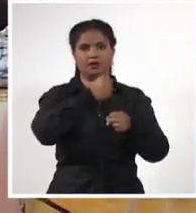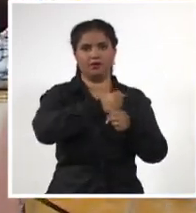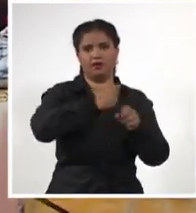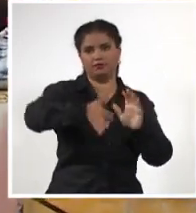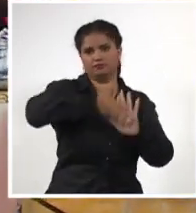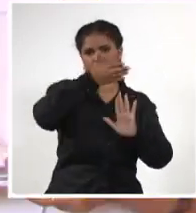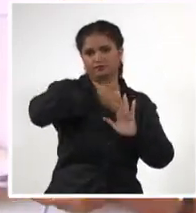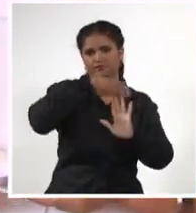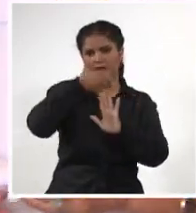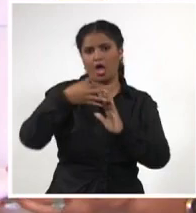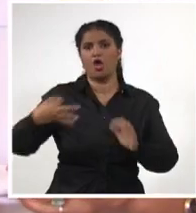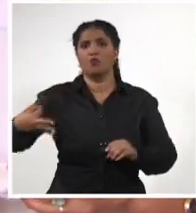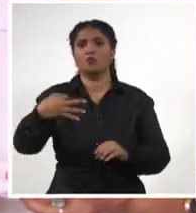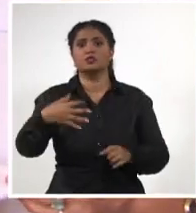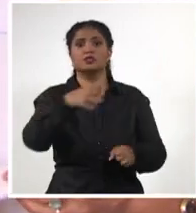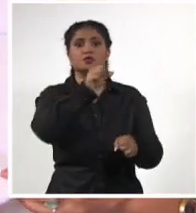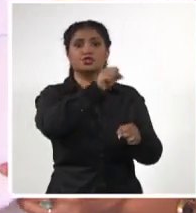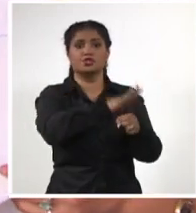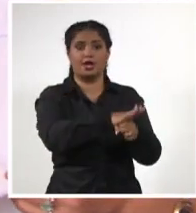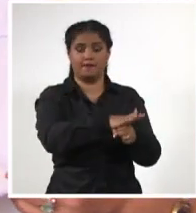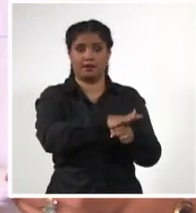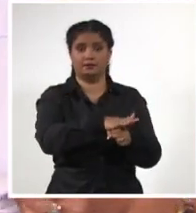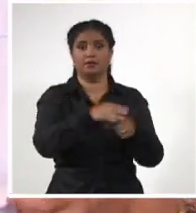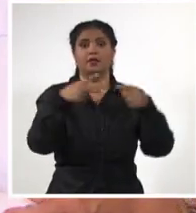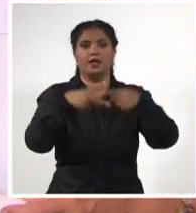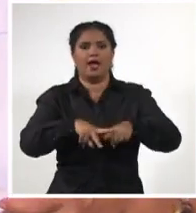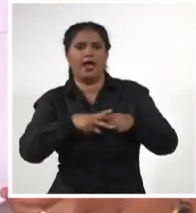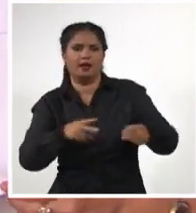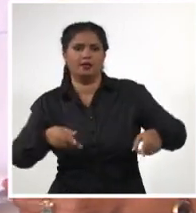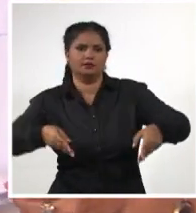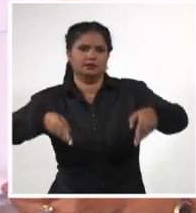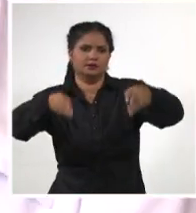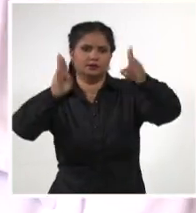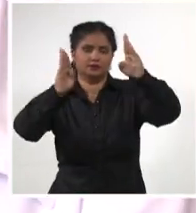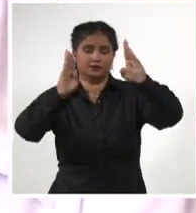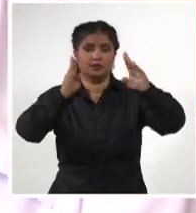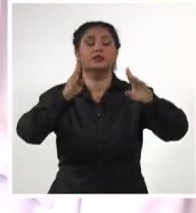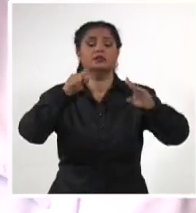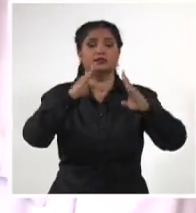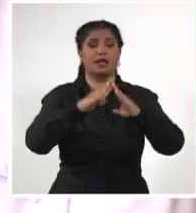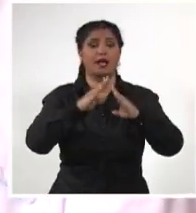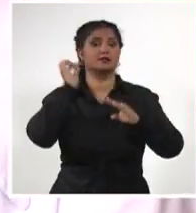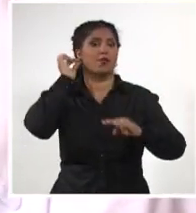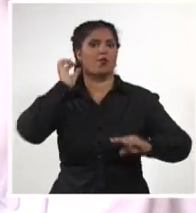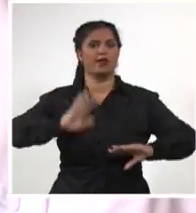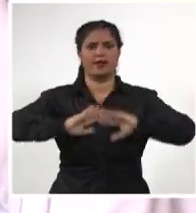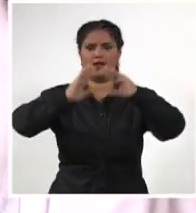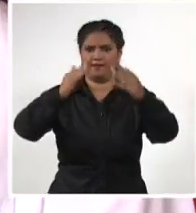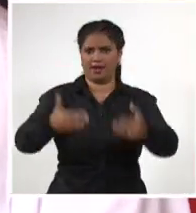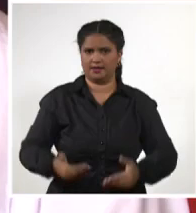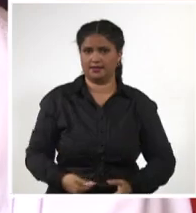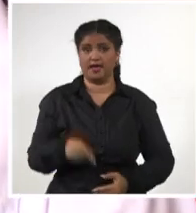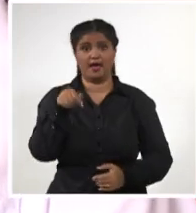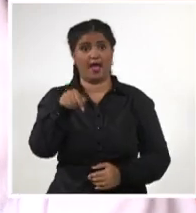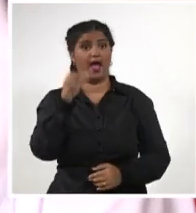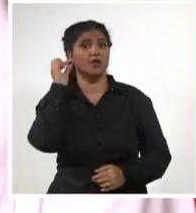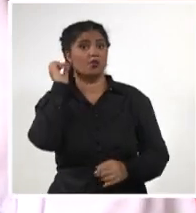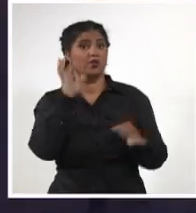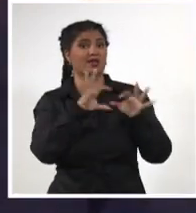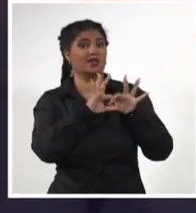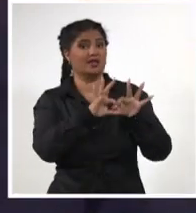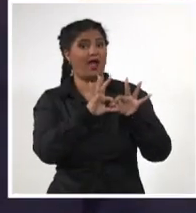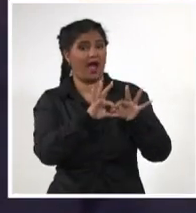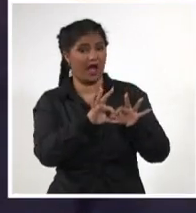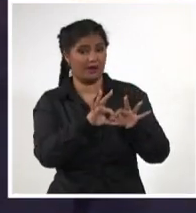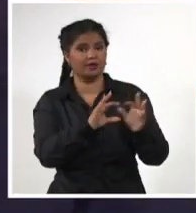de Chambas, como la reparación del hogar materno, que con más de 20 camas asiste a embarazadas con alto riesgo de esa región y también de